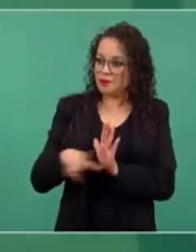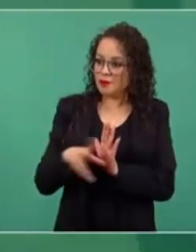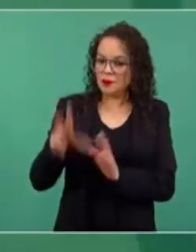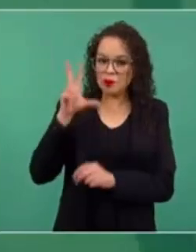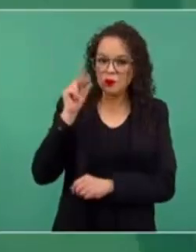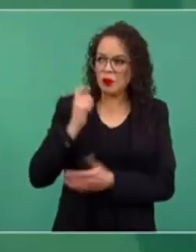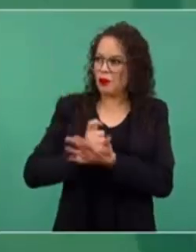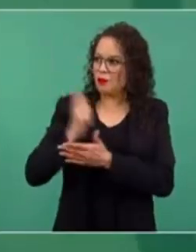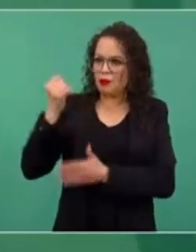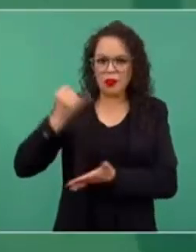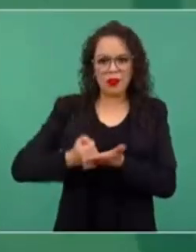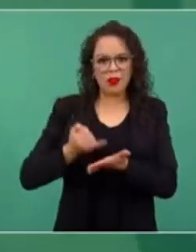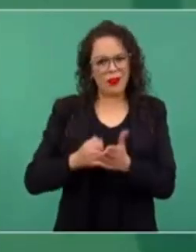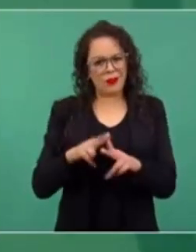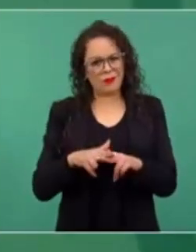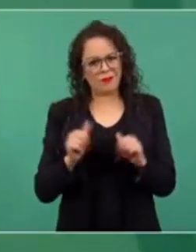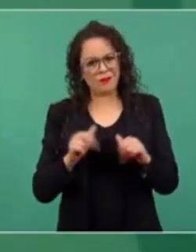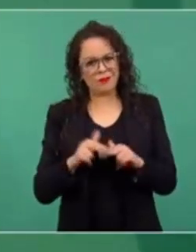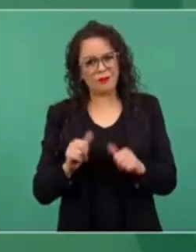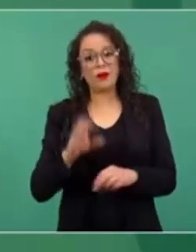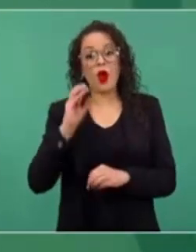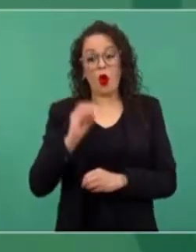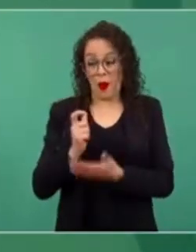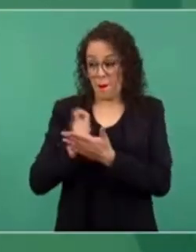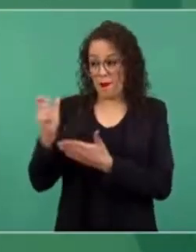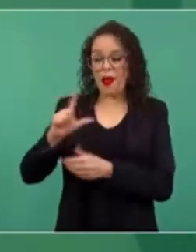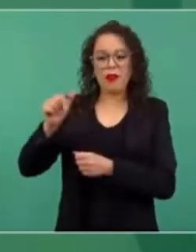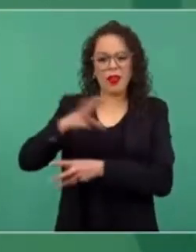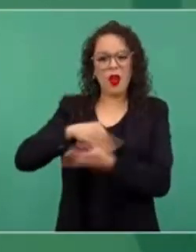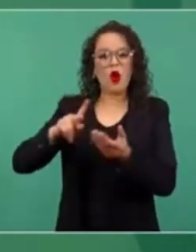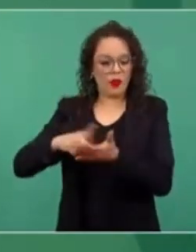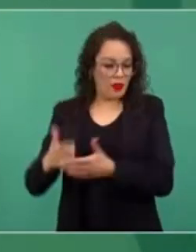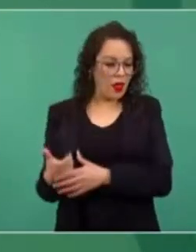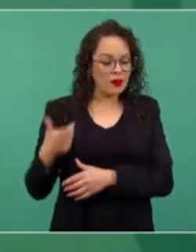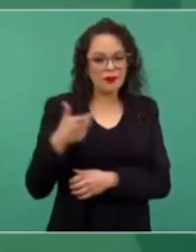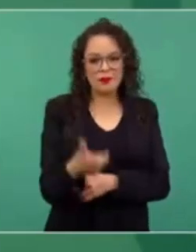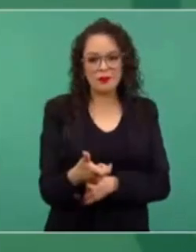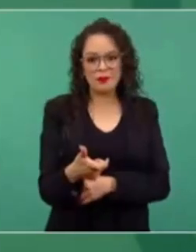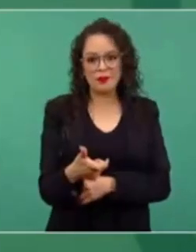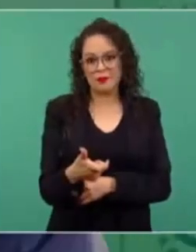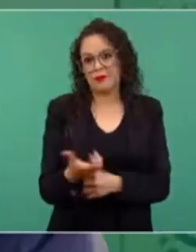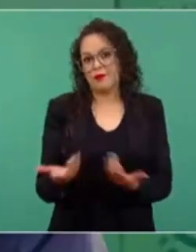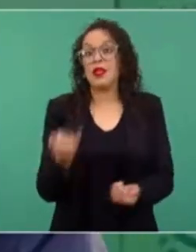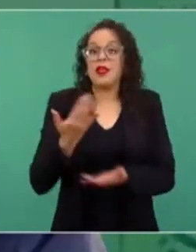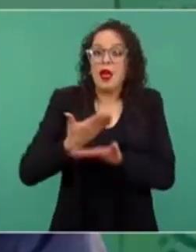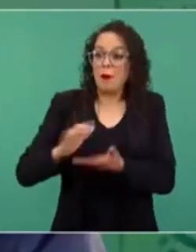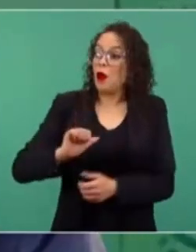o se los devolvían y que además recibían dinero